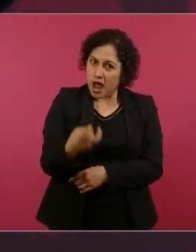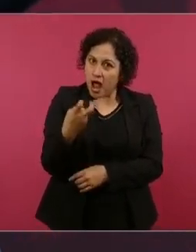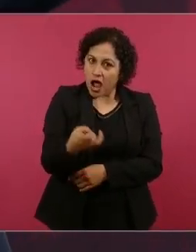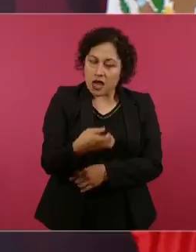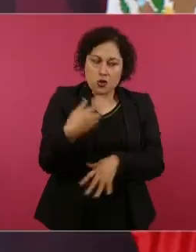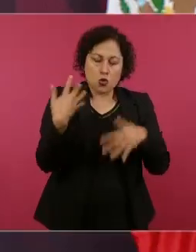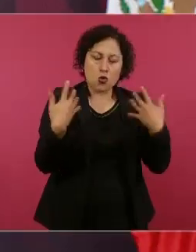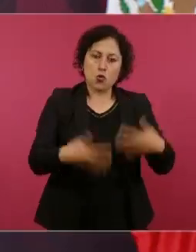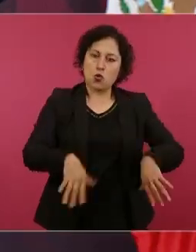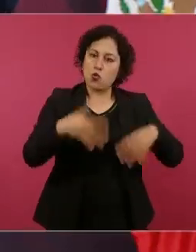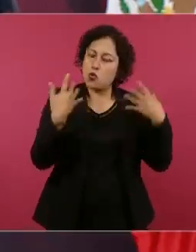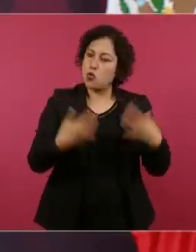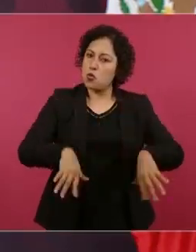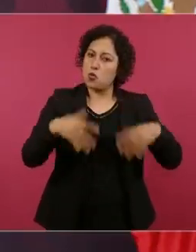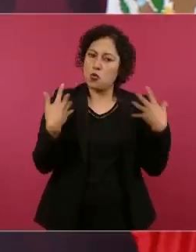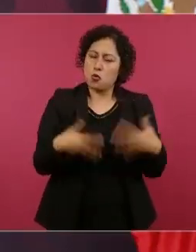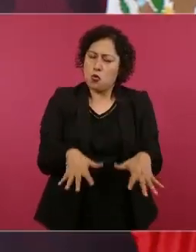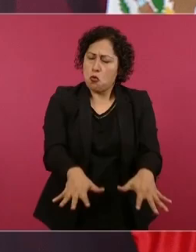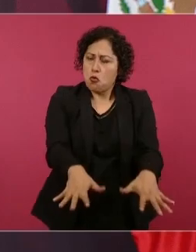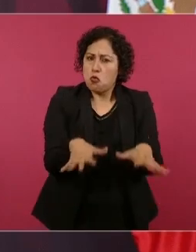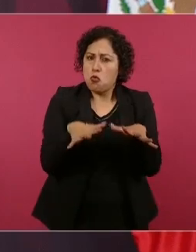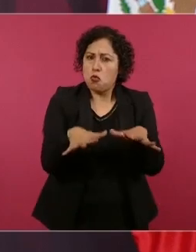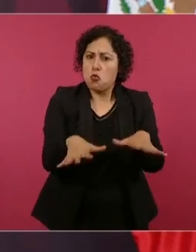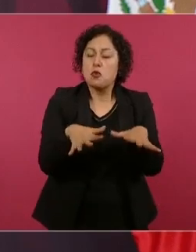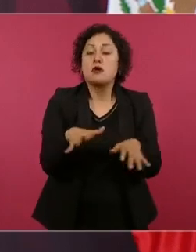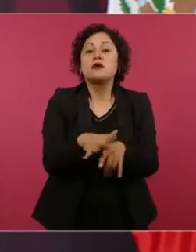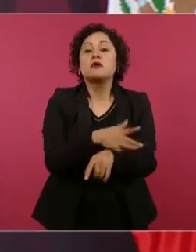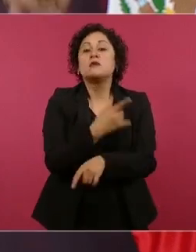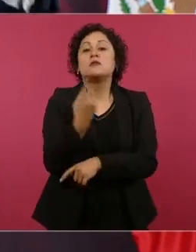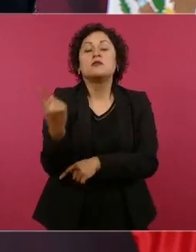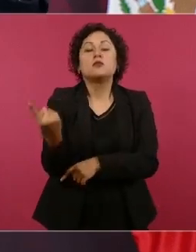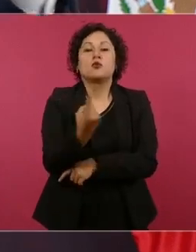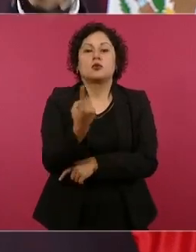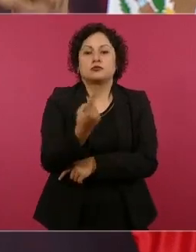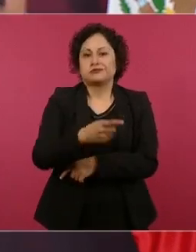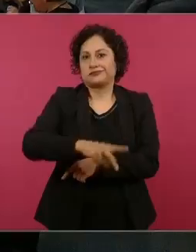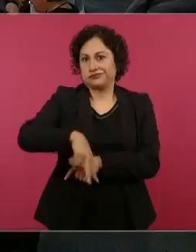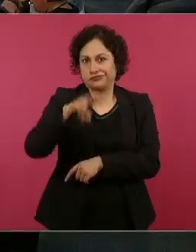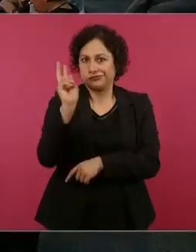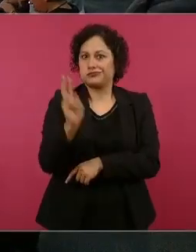mucho ese poder, muy grande.